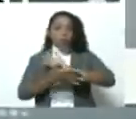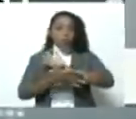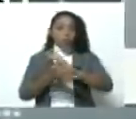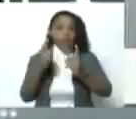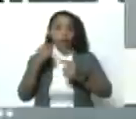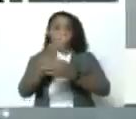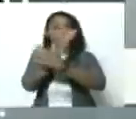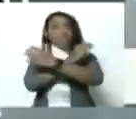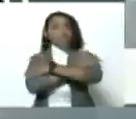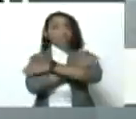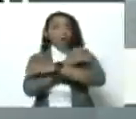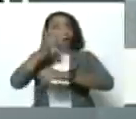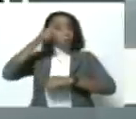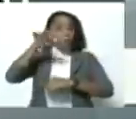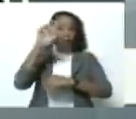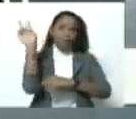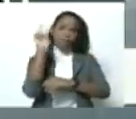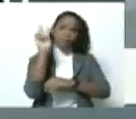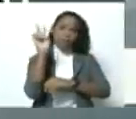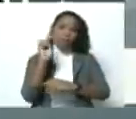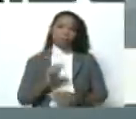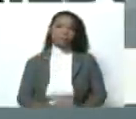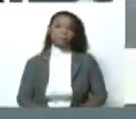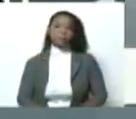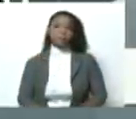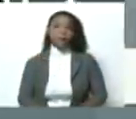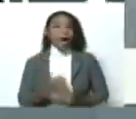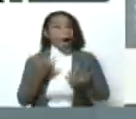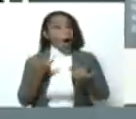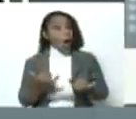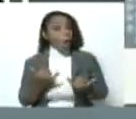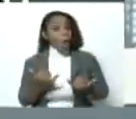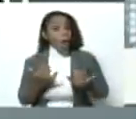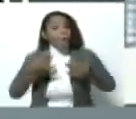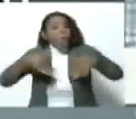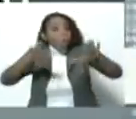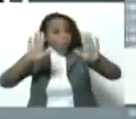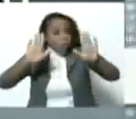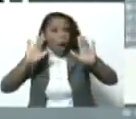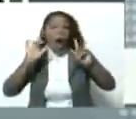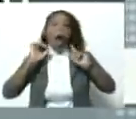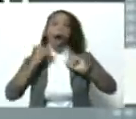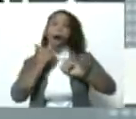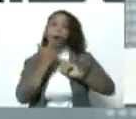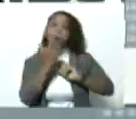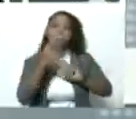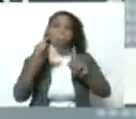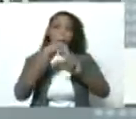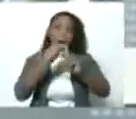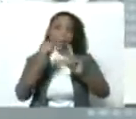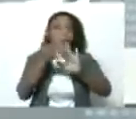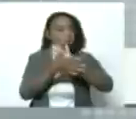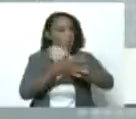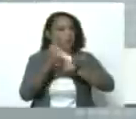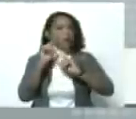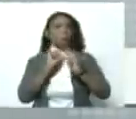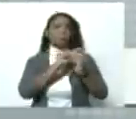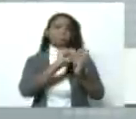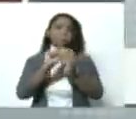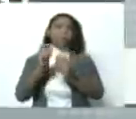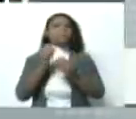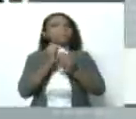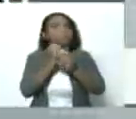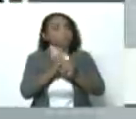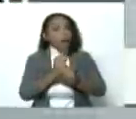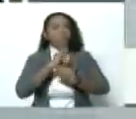una felicitación al pueblo venezolano. Ahora, por supuesto, hay unas partes críticas que son debatibles. Vamos a esperar el